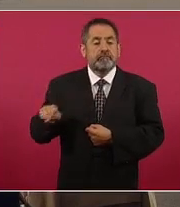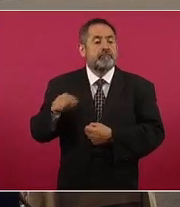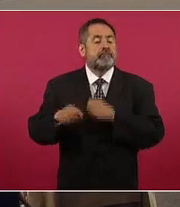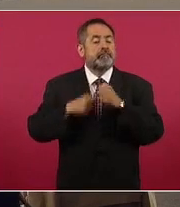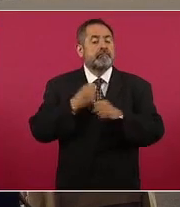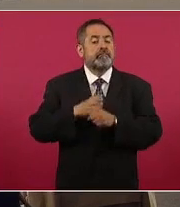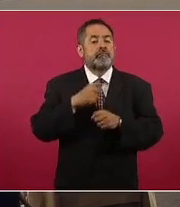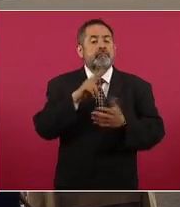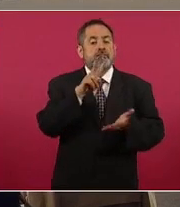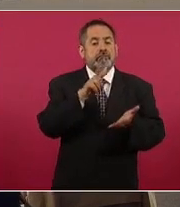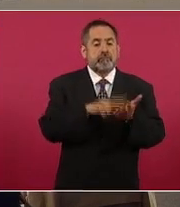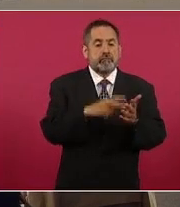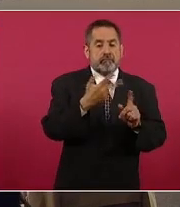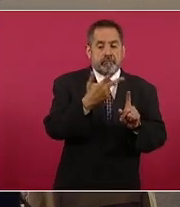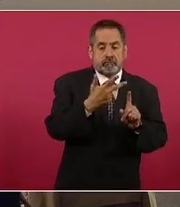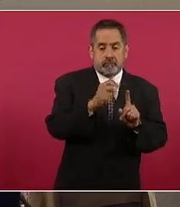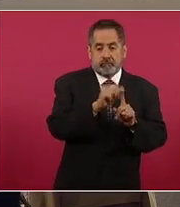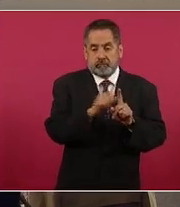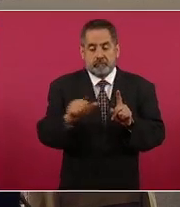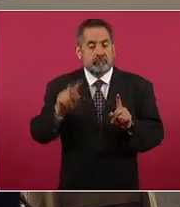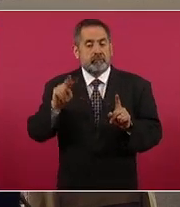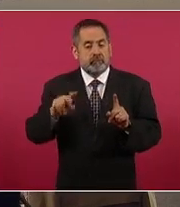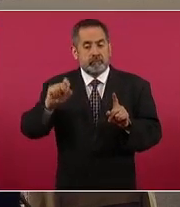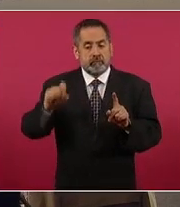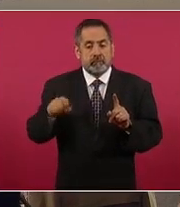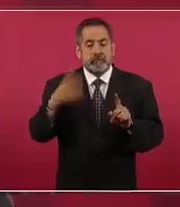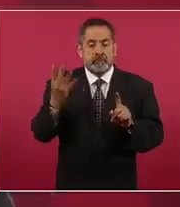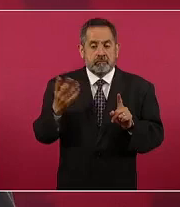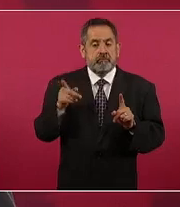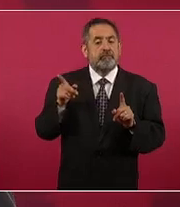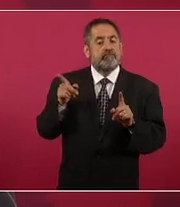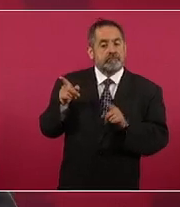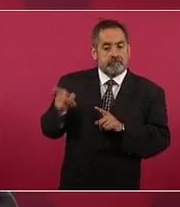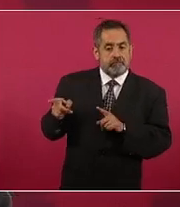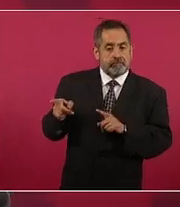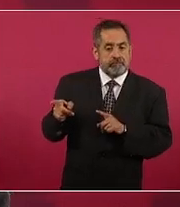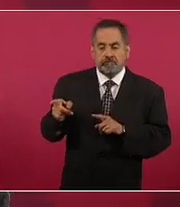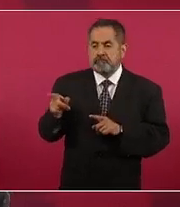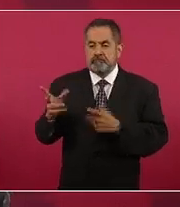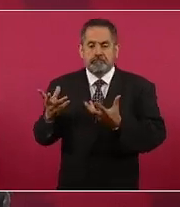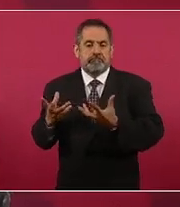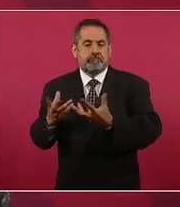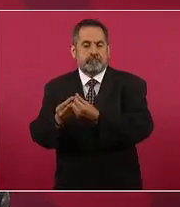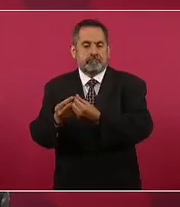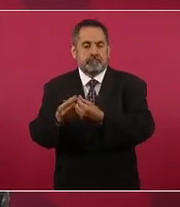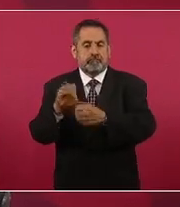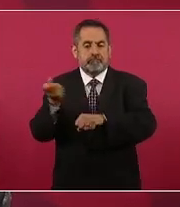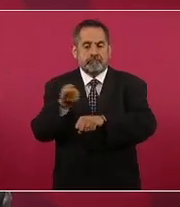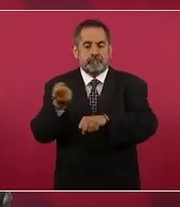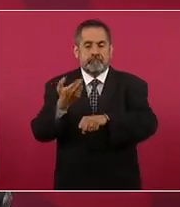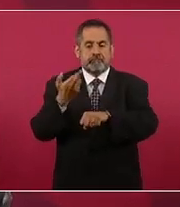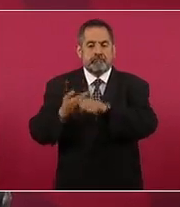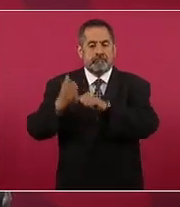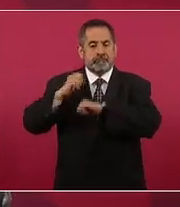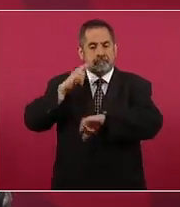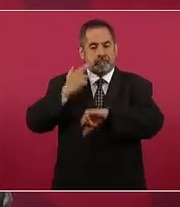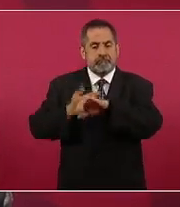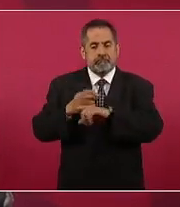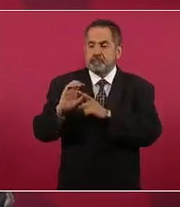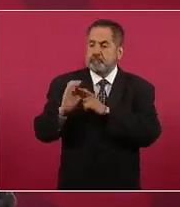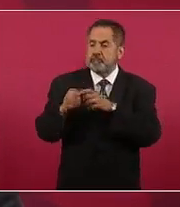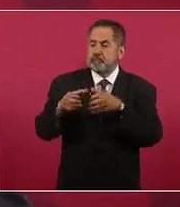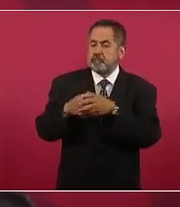hasta este año, 2024, ella se desempeñó como secretaria ejecutiva de la Comisión